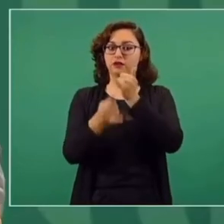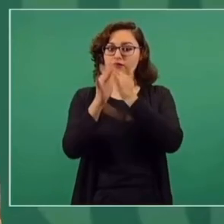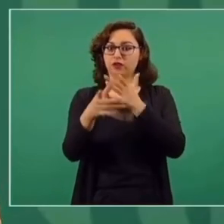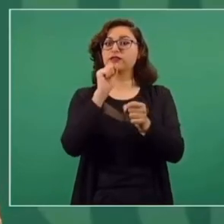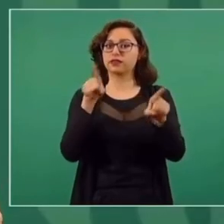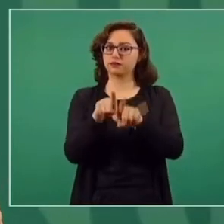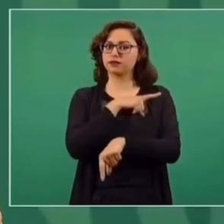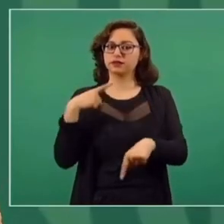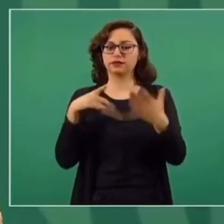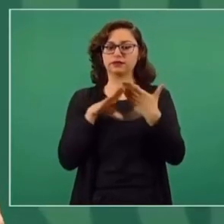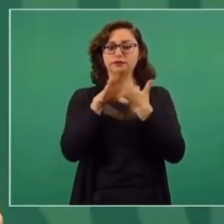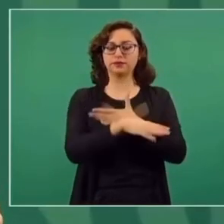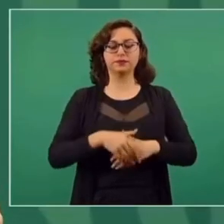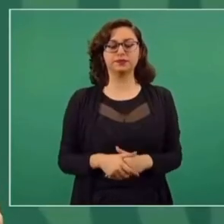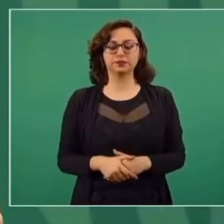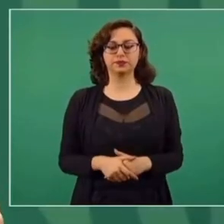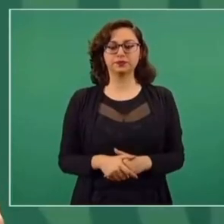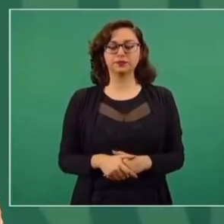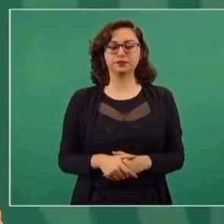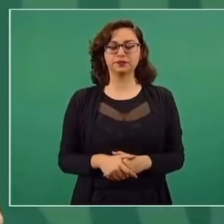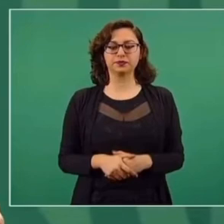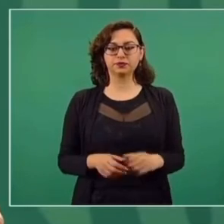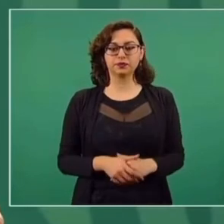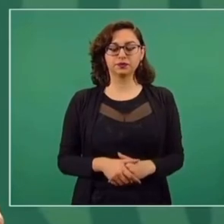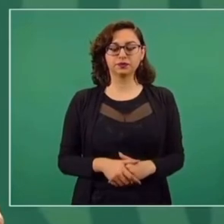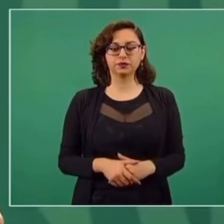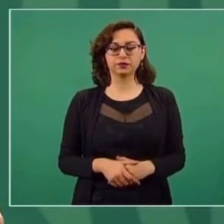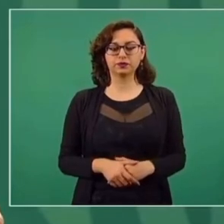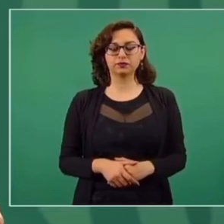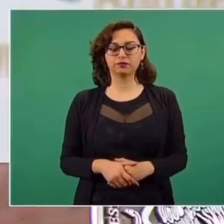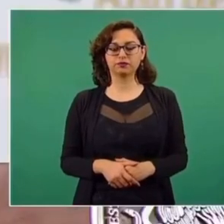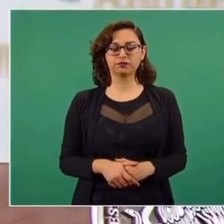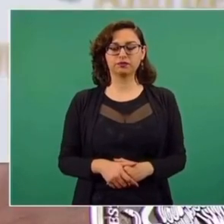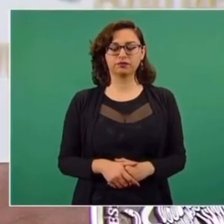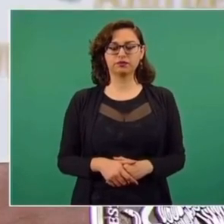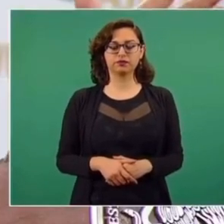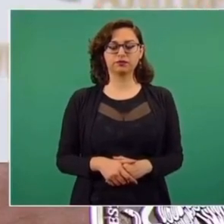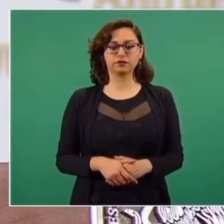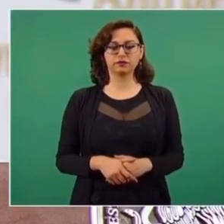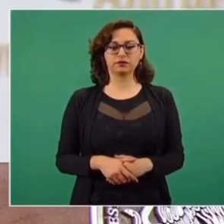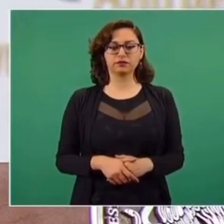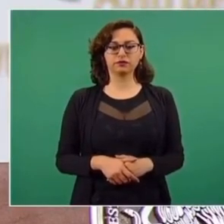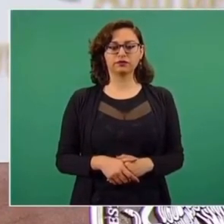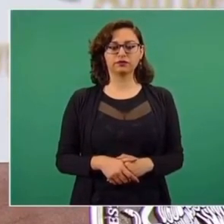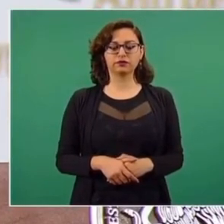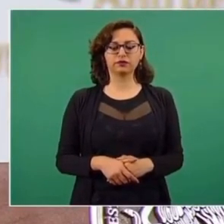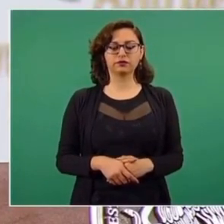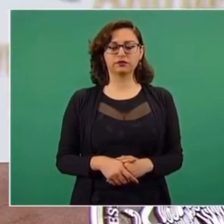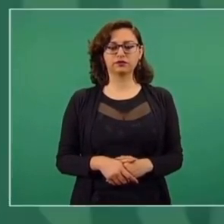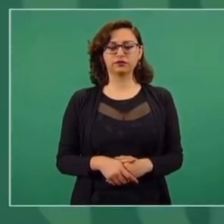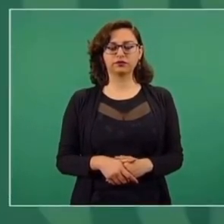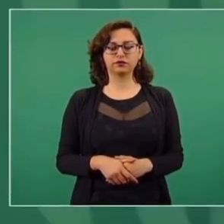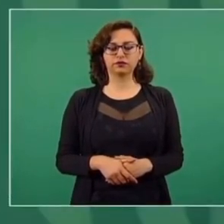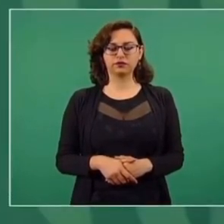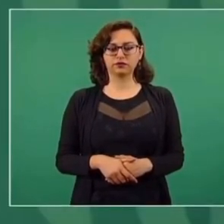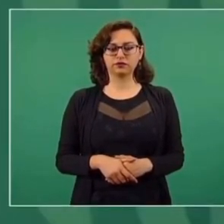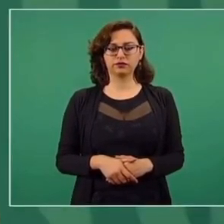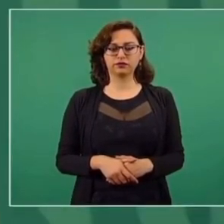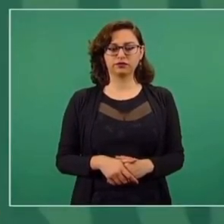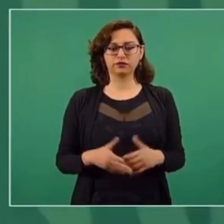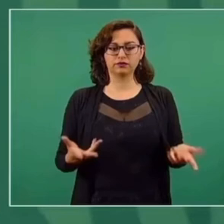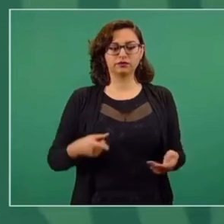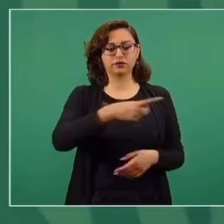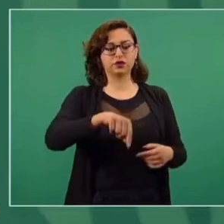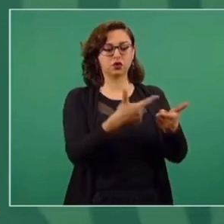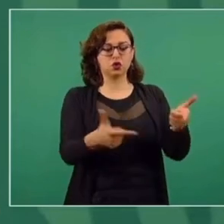Bueno, el fraude electoral que se comete en el grupo de